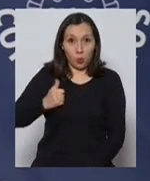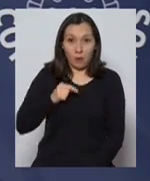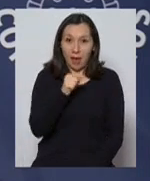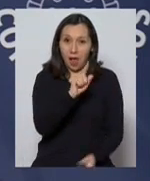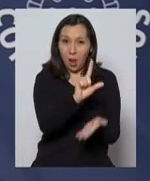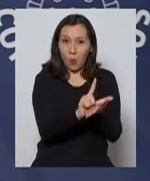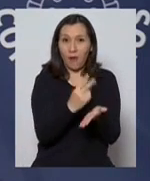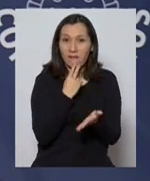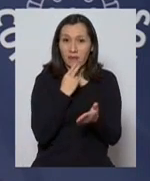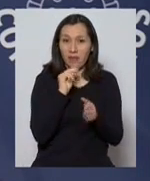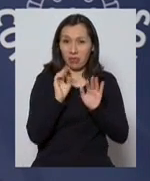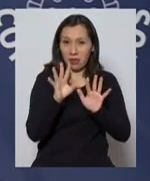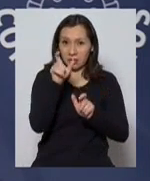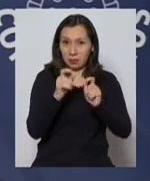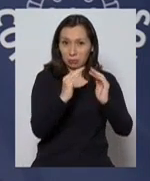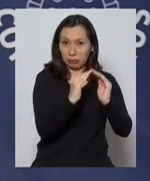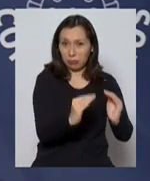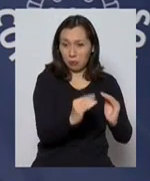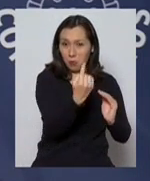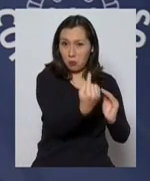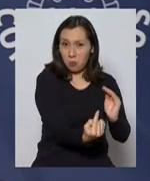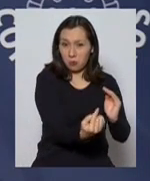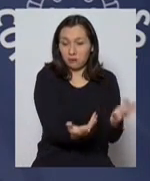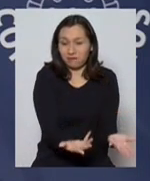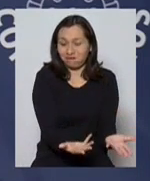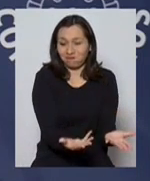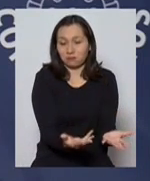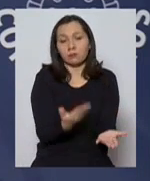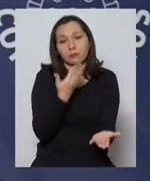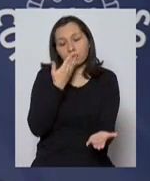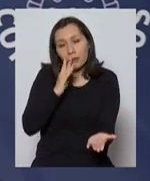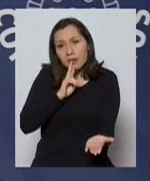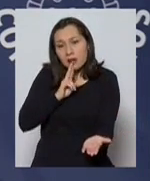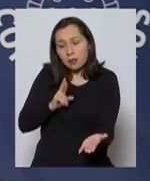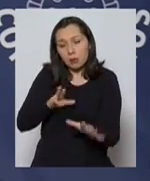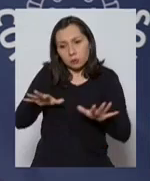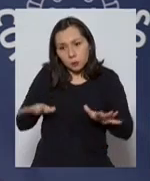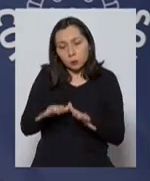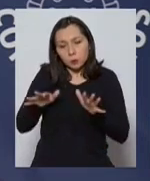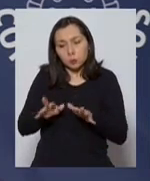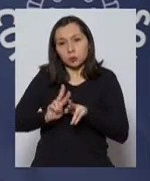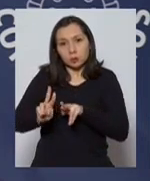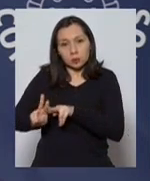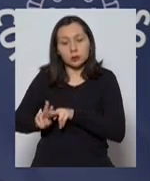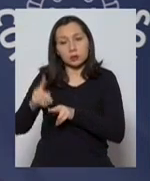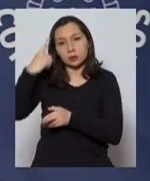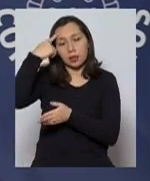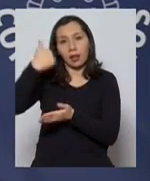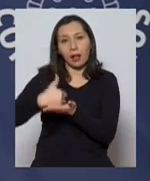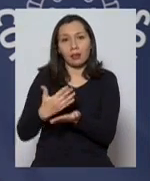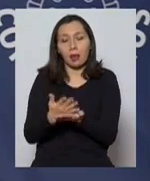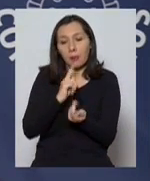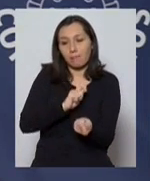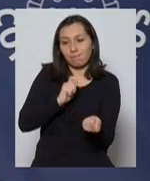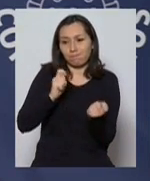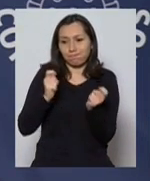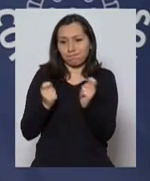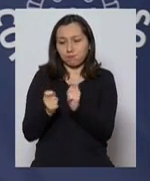lugar? Y la respuesta, y por eso hemos diseñado con tanta fuerza esta estrategia de